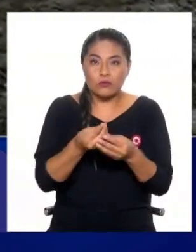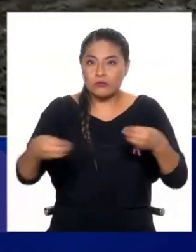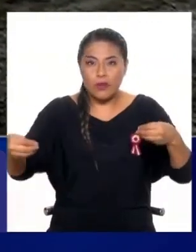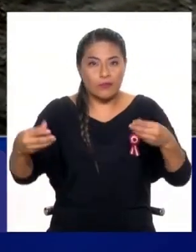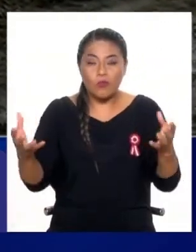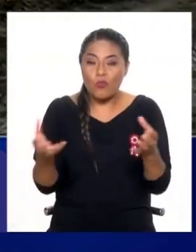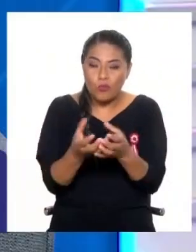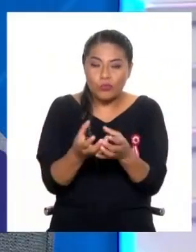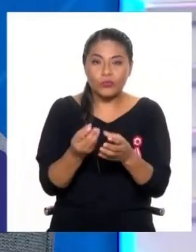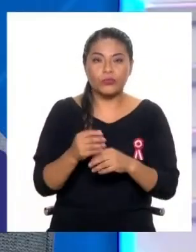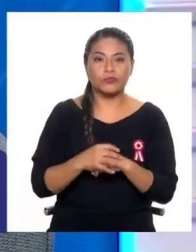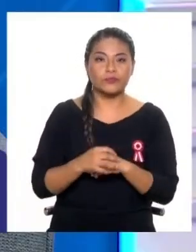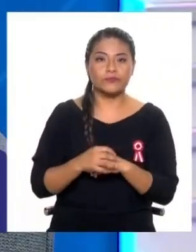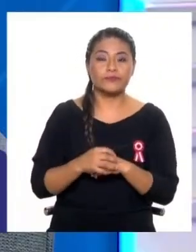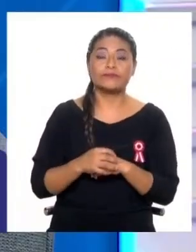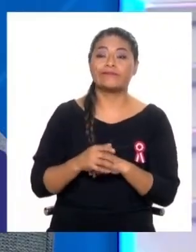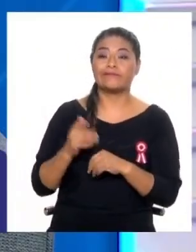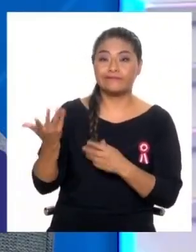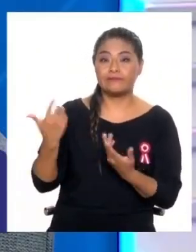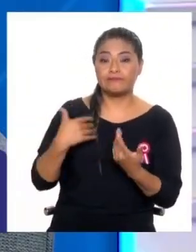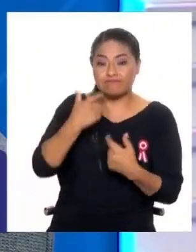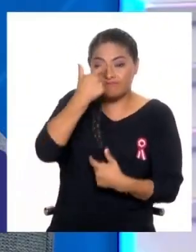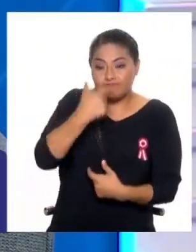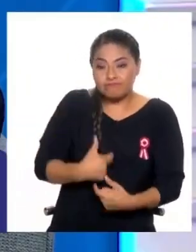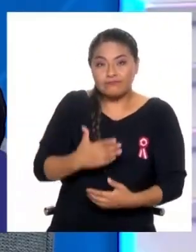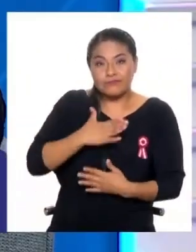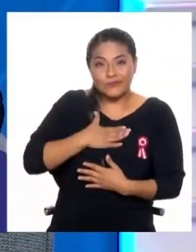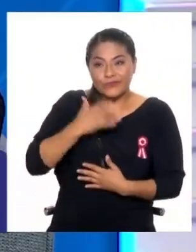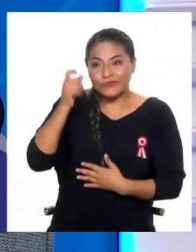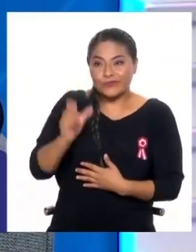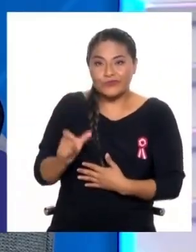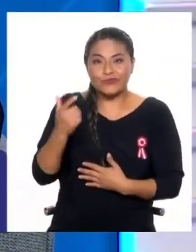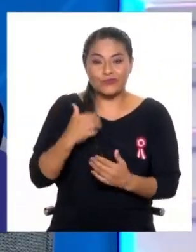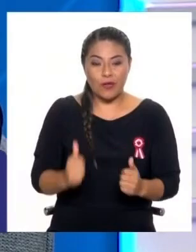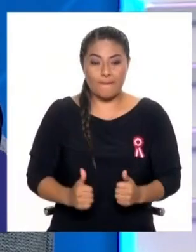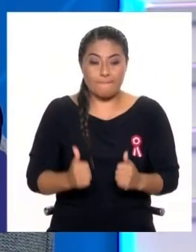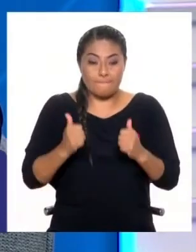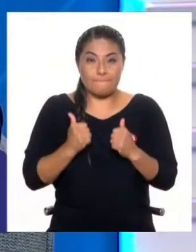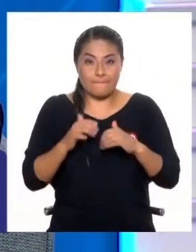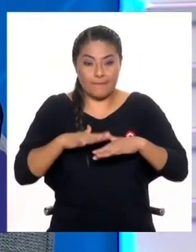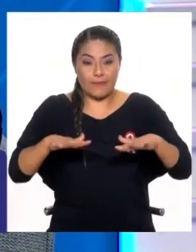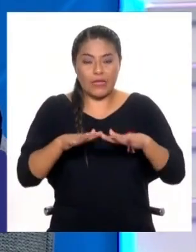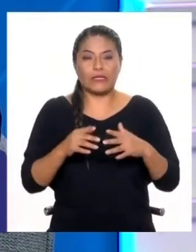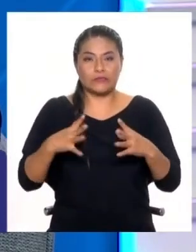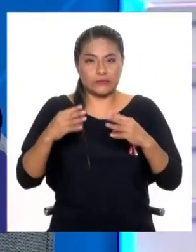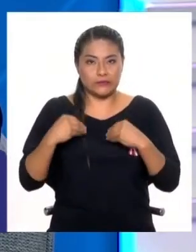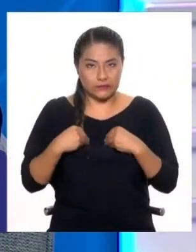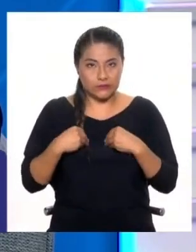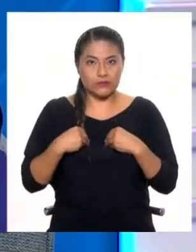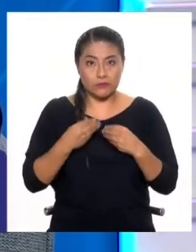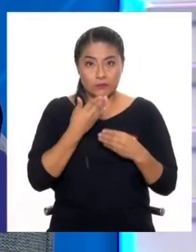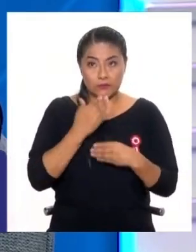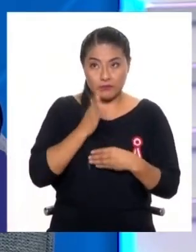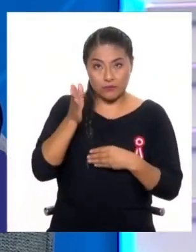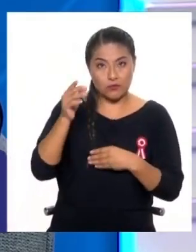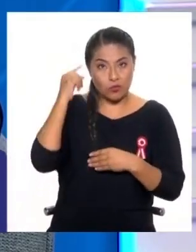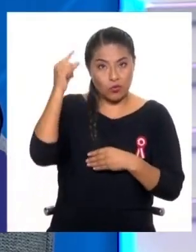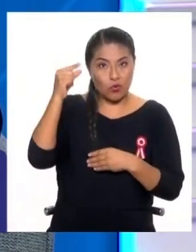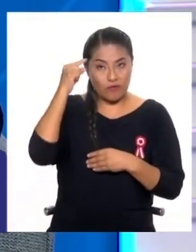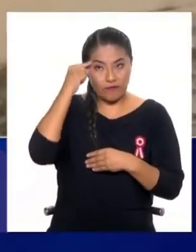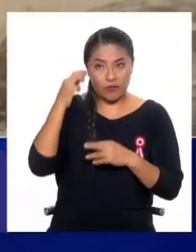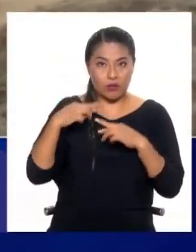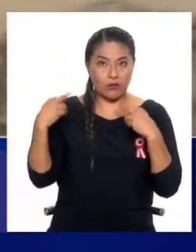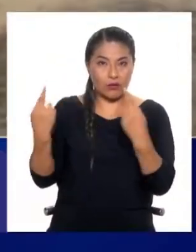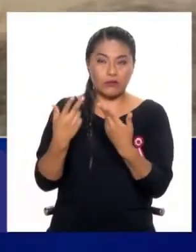Y como si somos eventualmente ciudadanos, personas que estamos viviendo en esos lugares, tenemos la obligación de acercarnos a nuestros gobiernos locales o